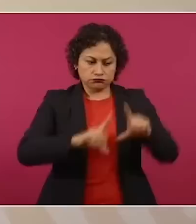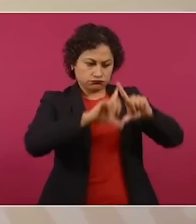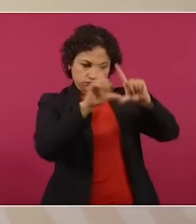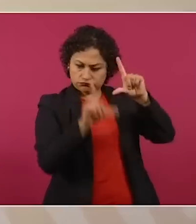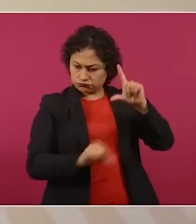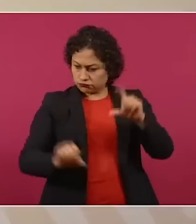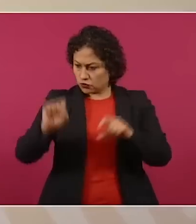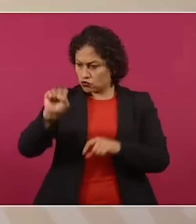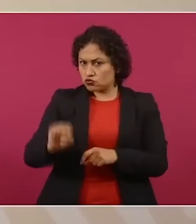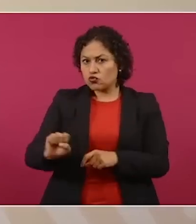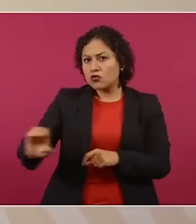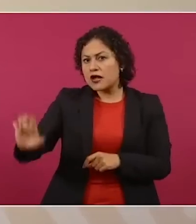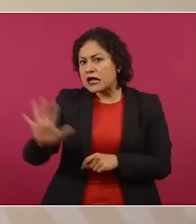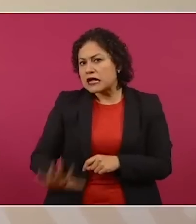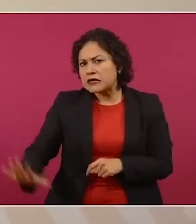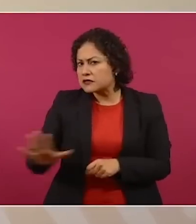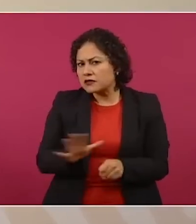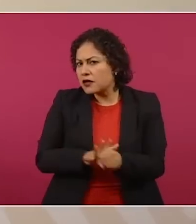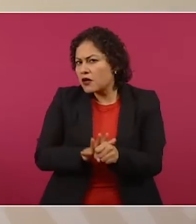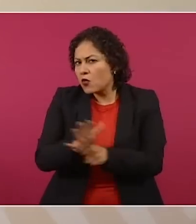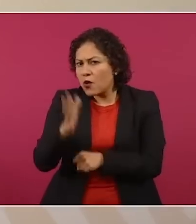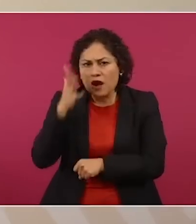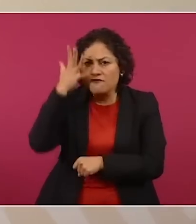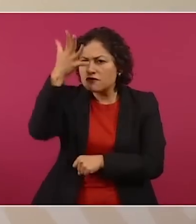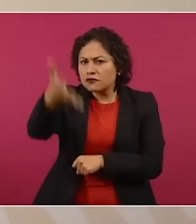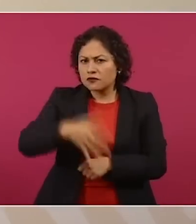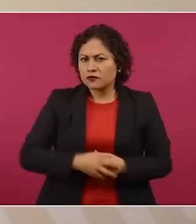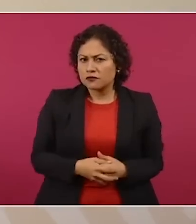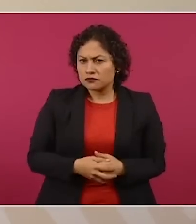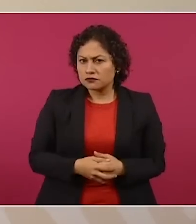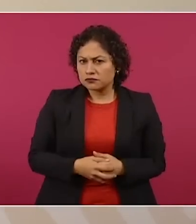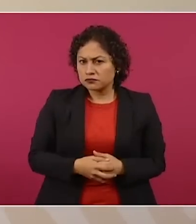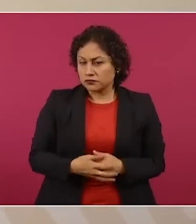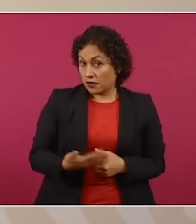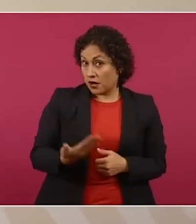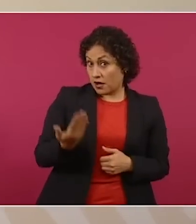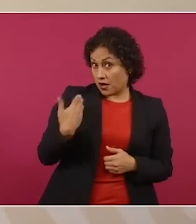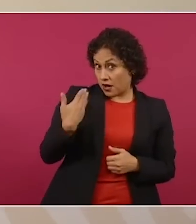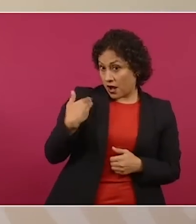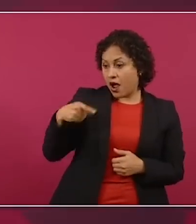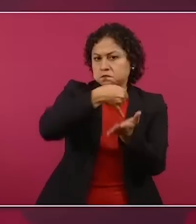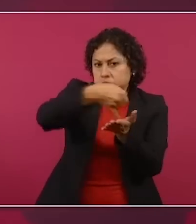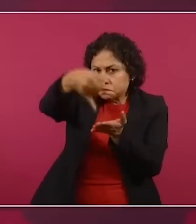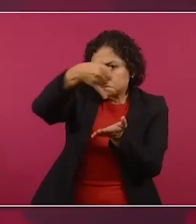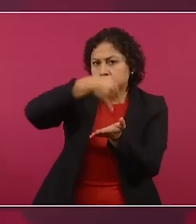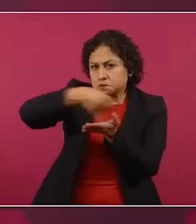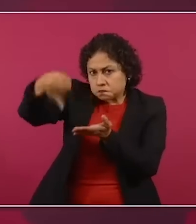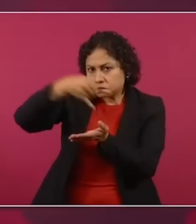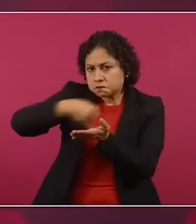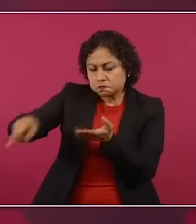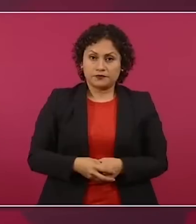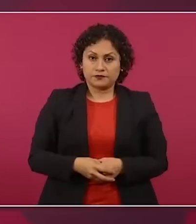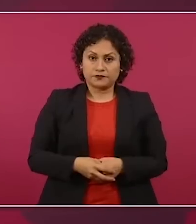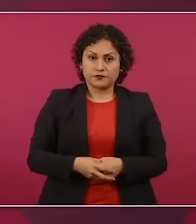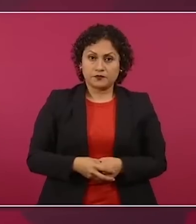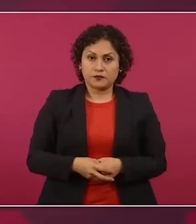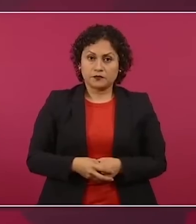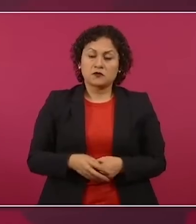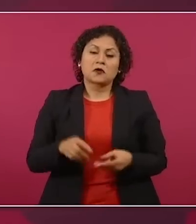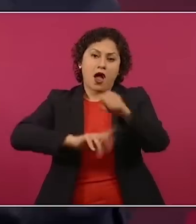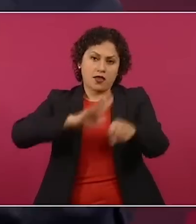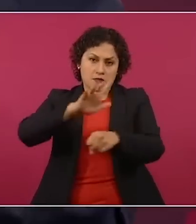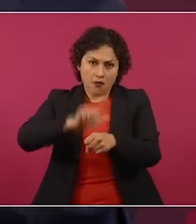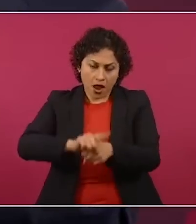sureste? se ha vivido de la agricultura, del petróleo, de la